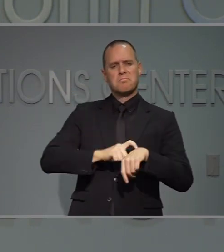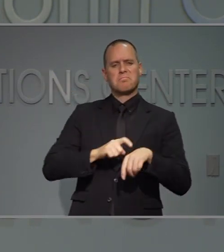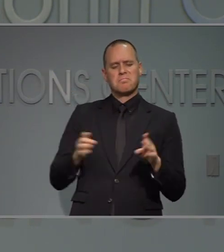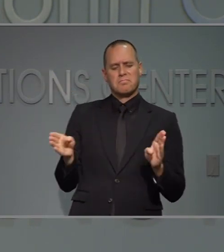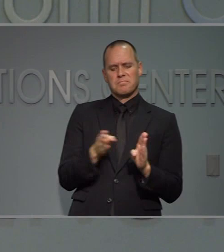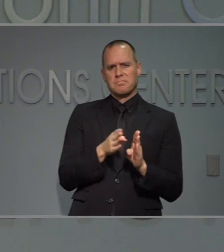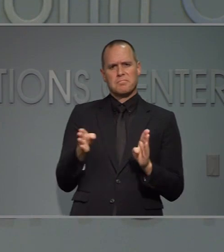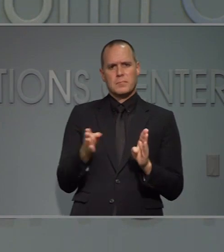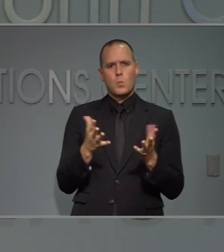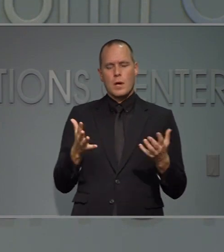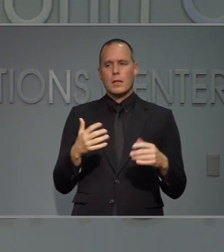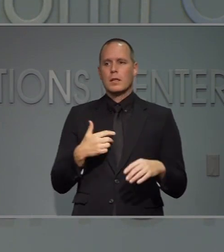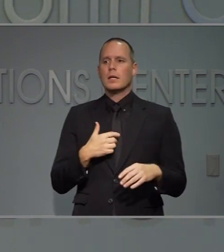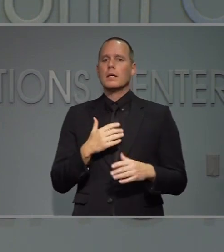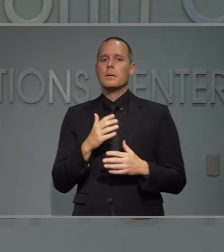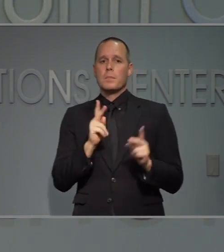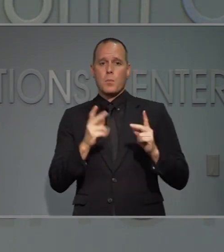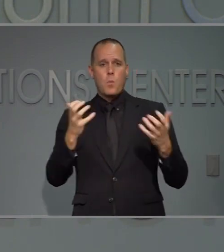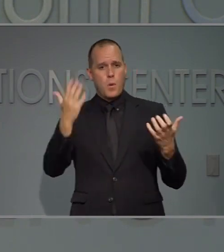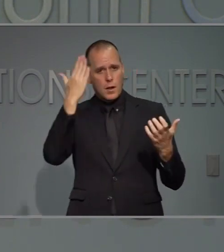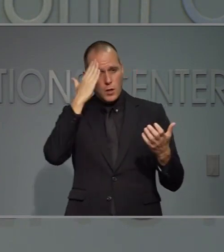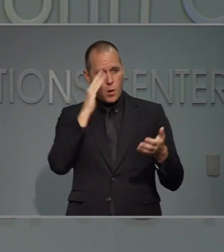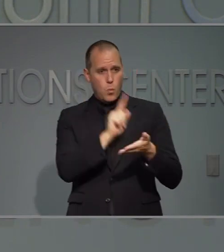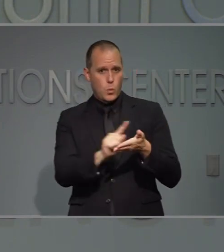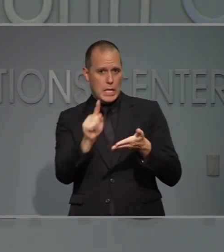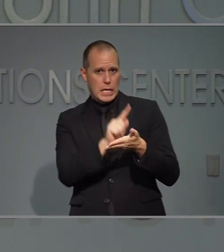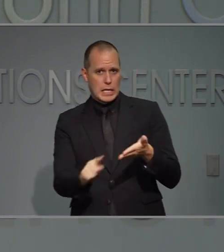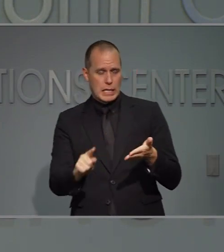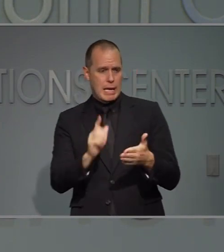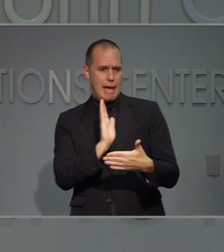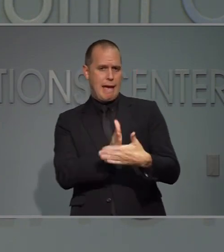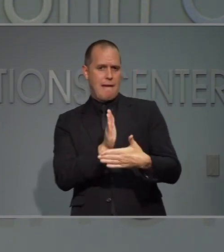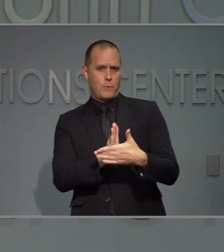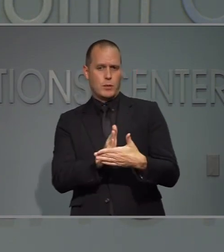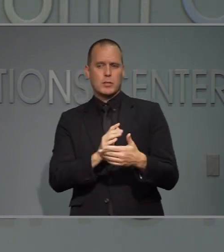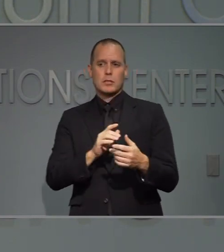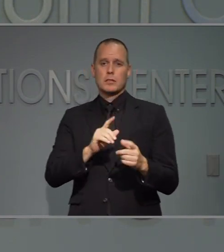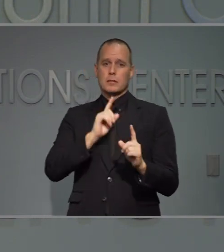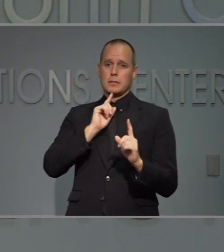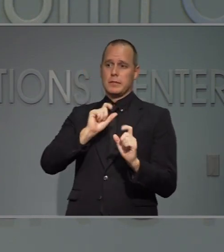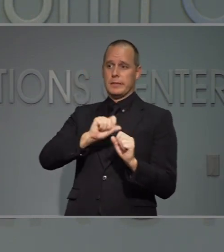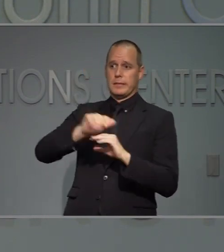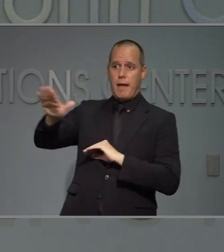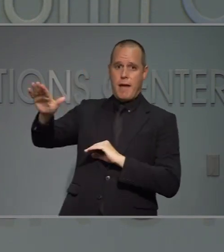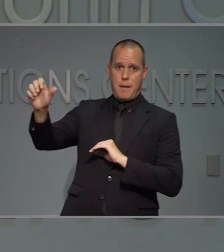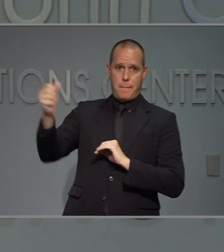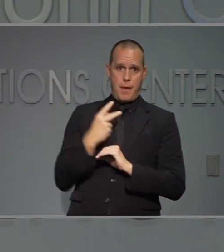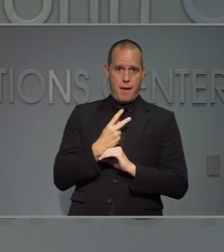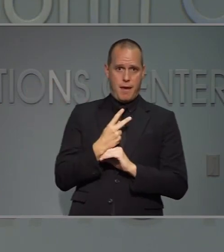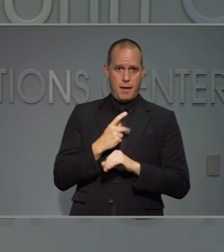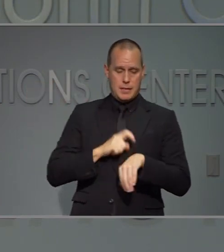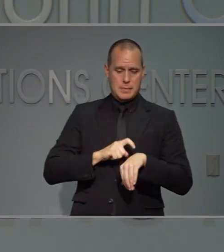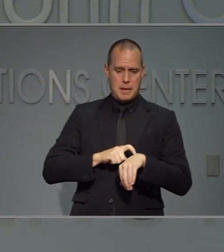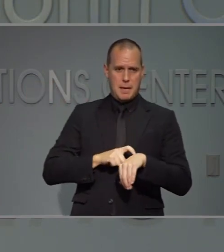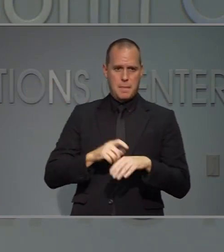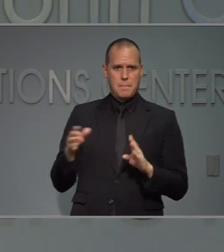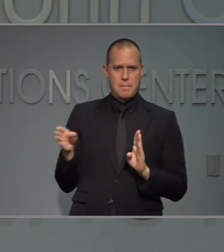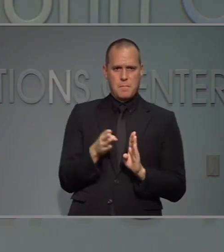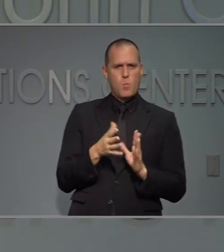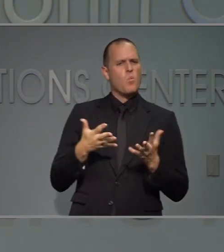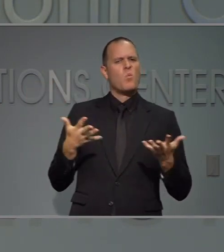la doctora Cohen dijo que ya es más rápido, dice menos puede dar cuál es el promedio del